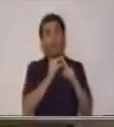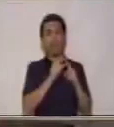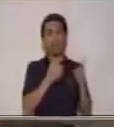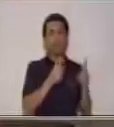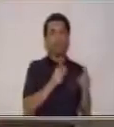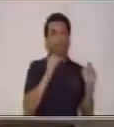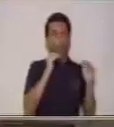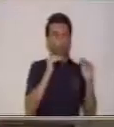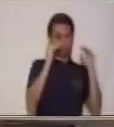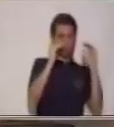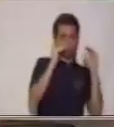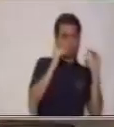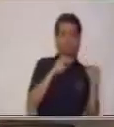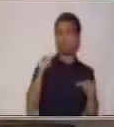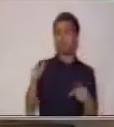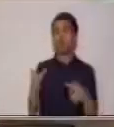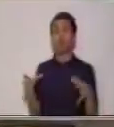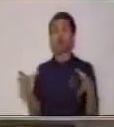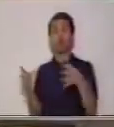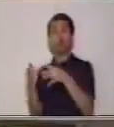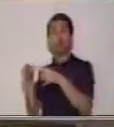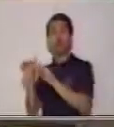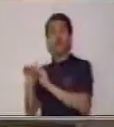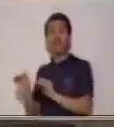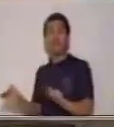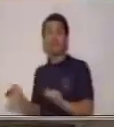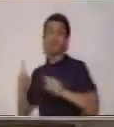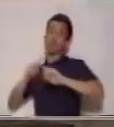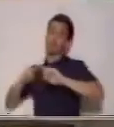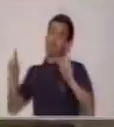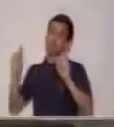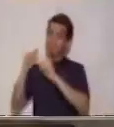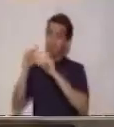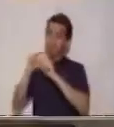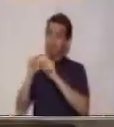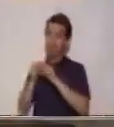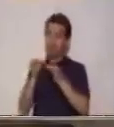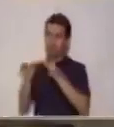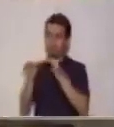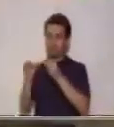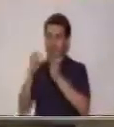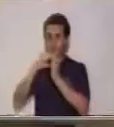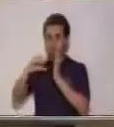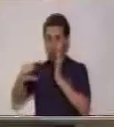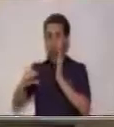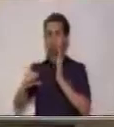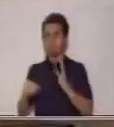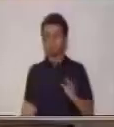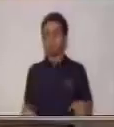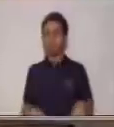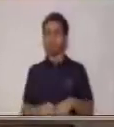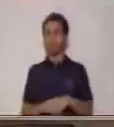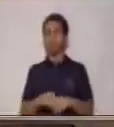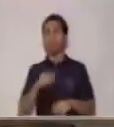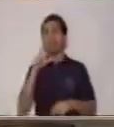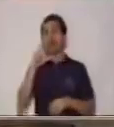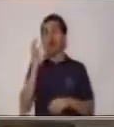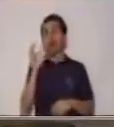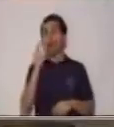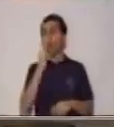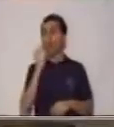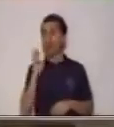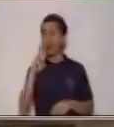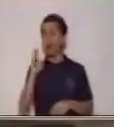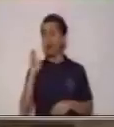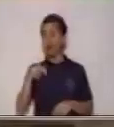que si lo leyeran niños o jóvenes como tú. También debe tener coherencia y cohesión. Todo lo que se